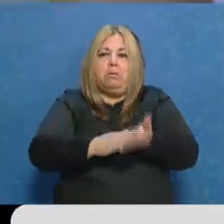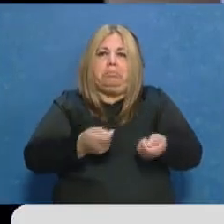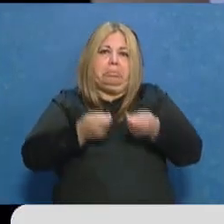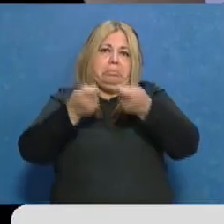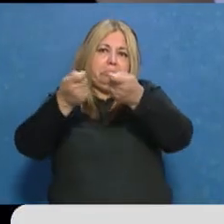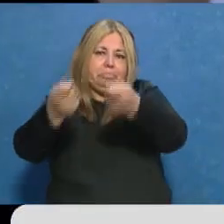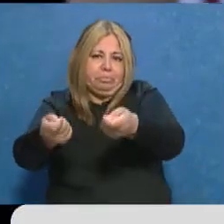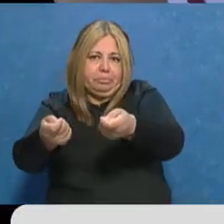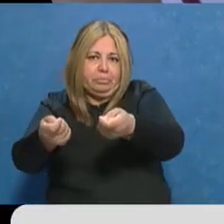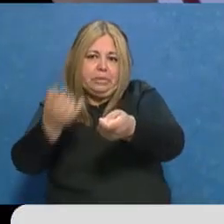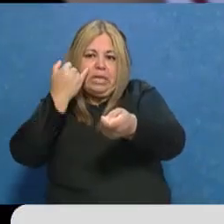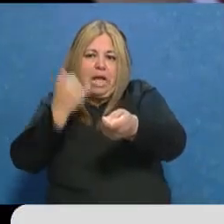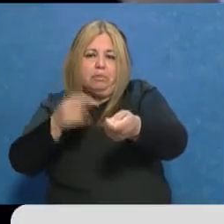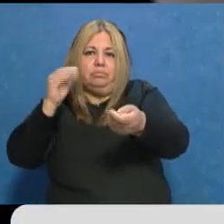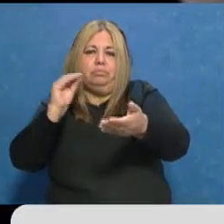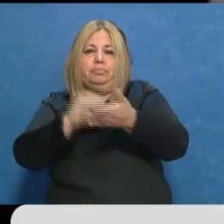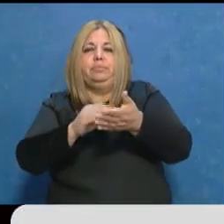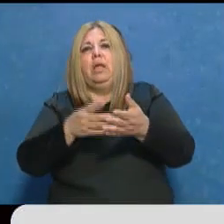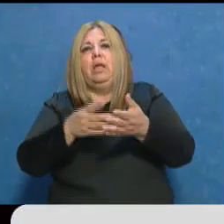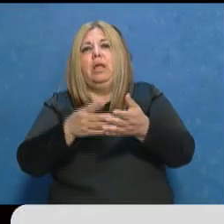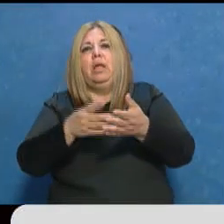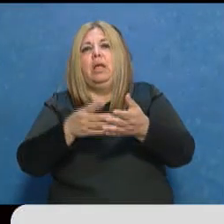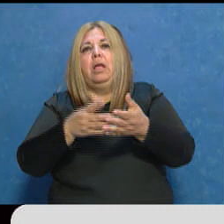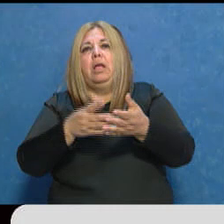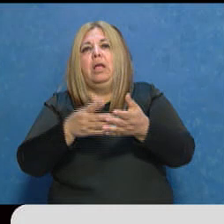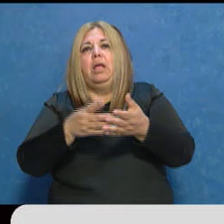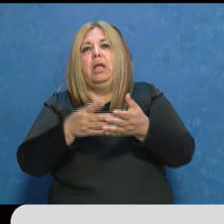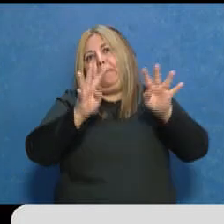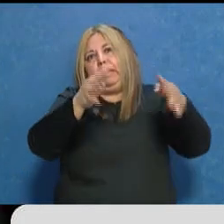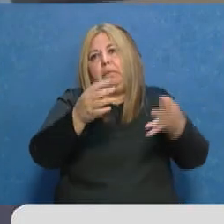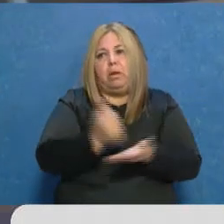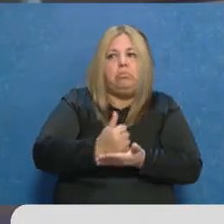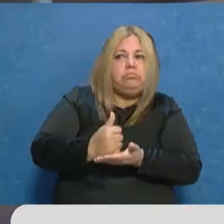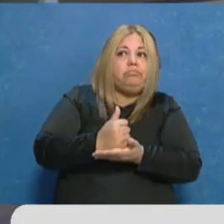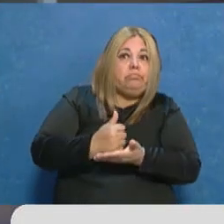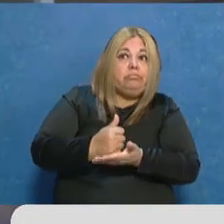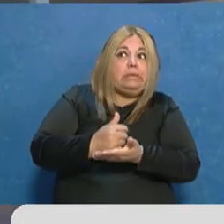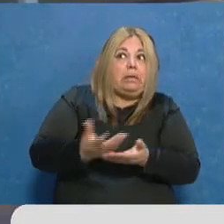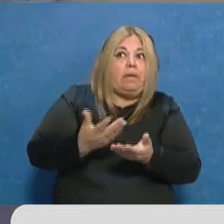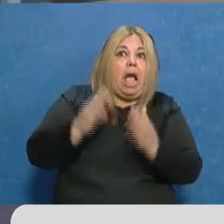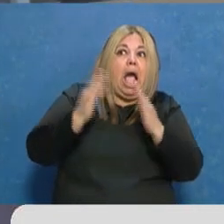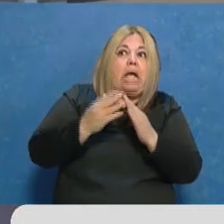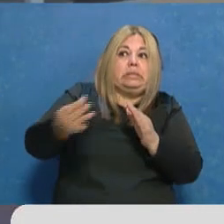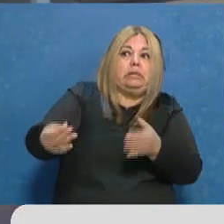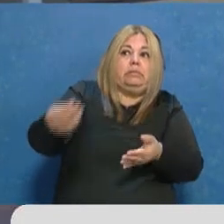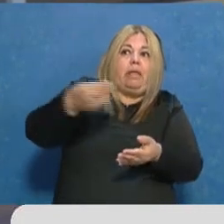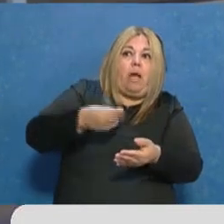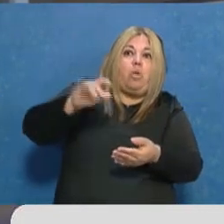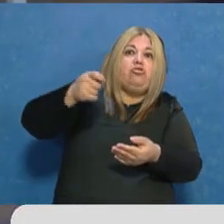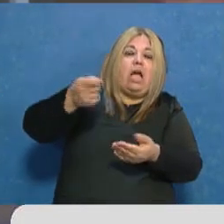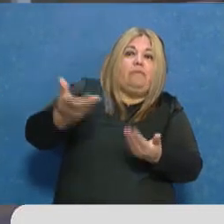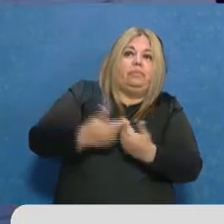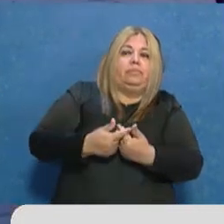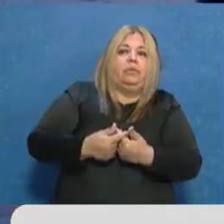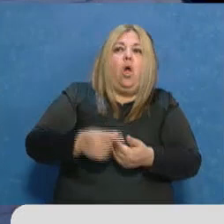y de ahí en más, pandemia de por medio, quedamos esperando nuestra entrega. El día 28 de julio